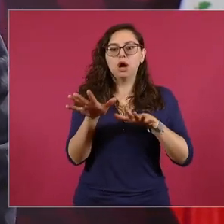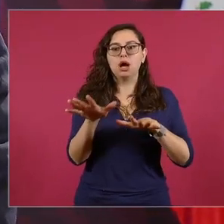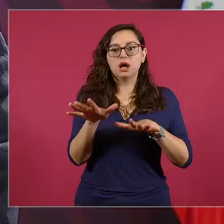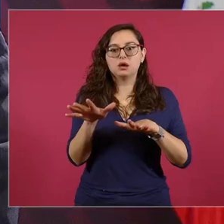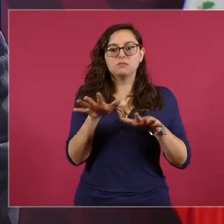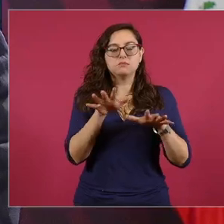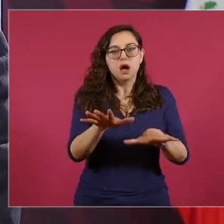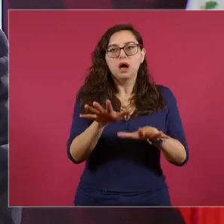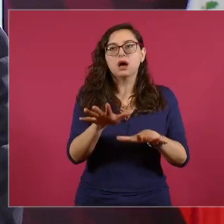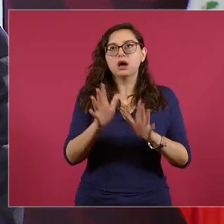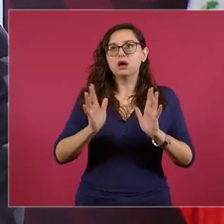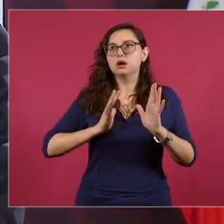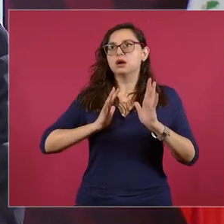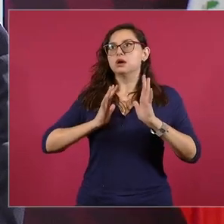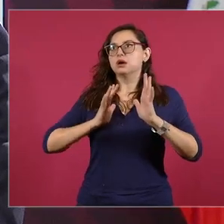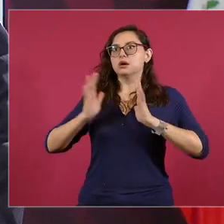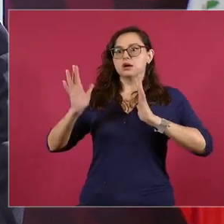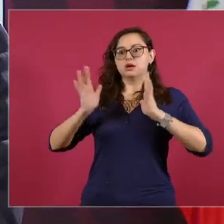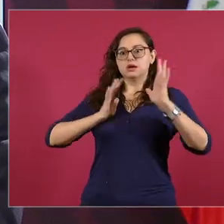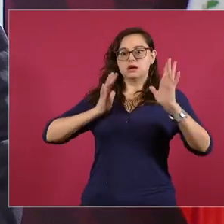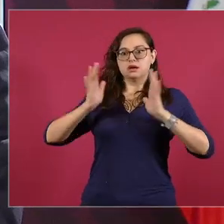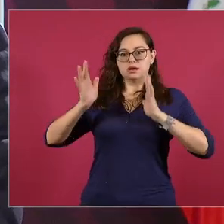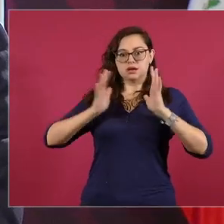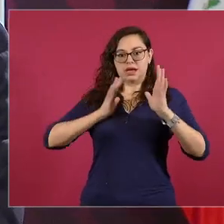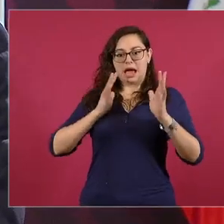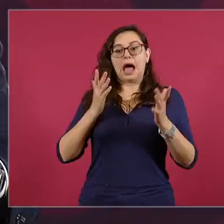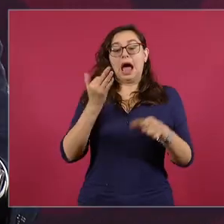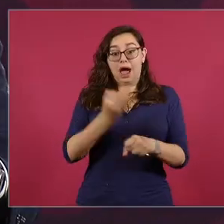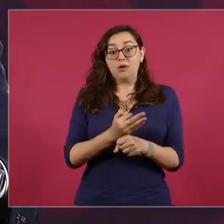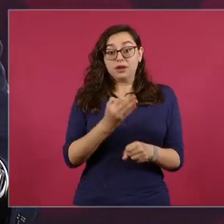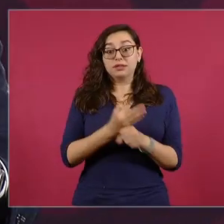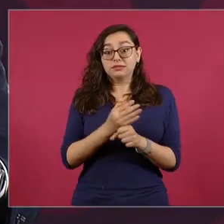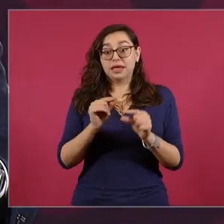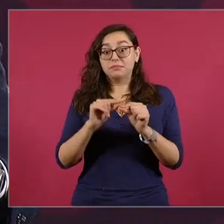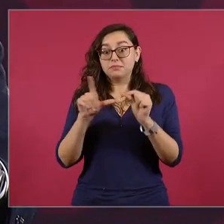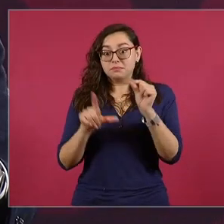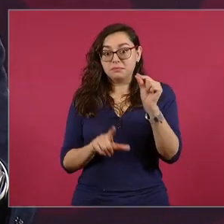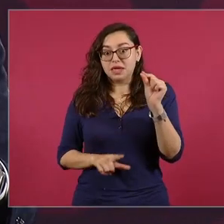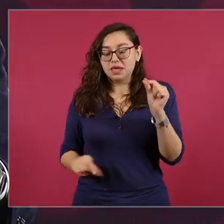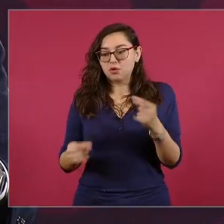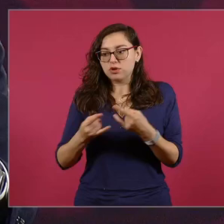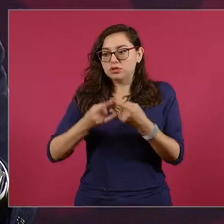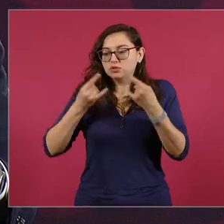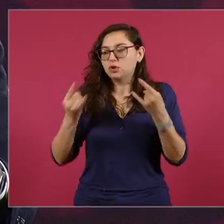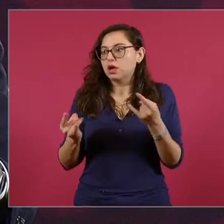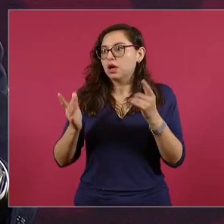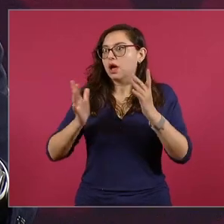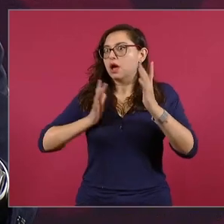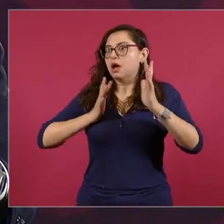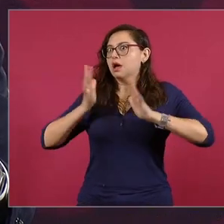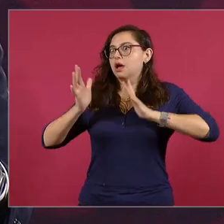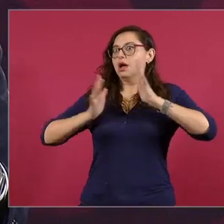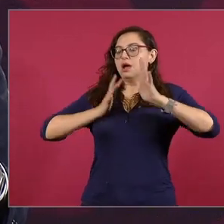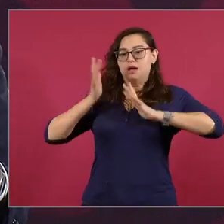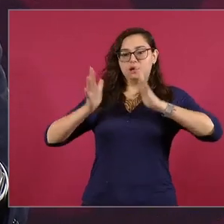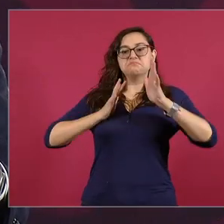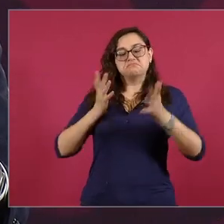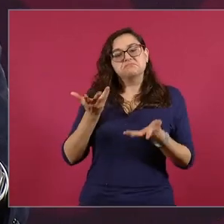son momentos que estamos viviendo estelares